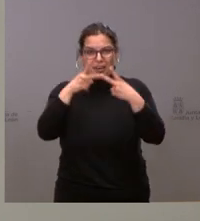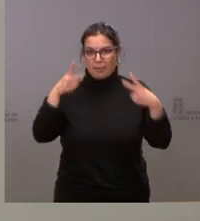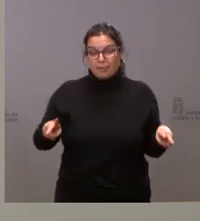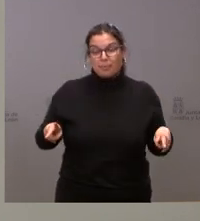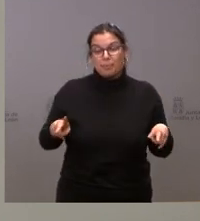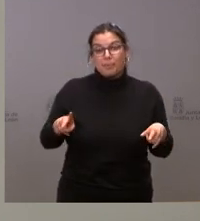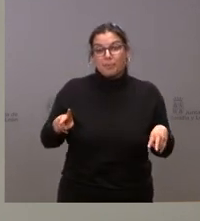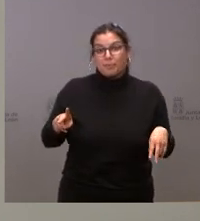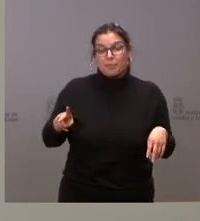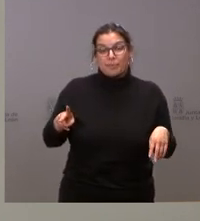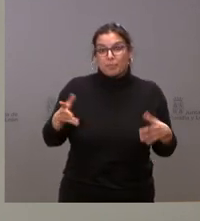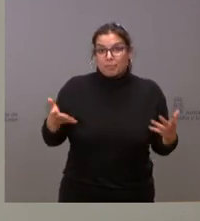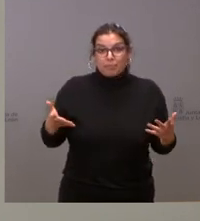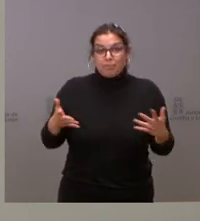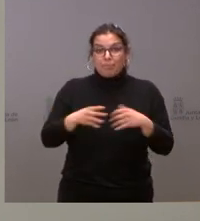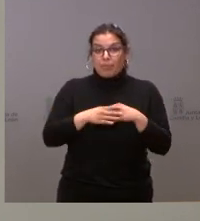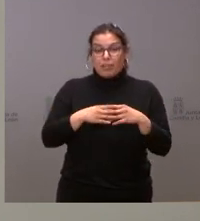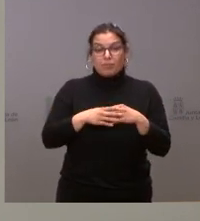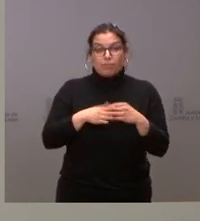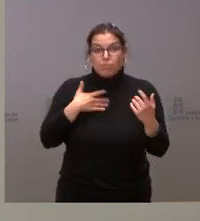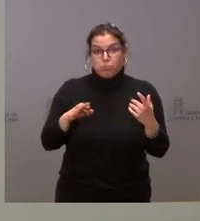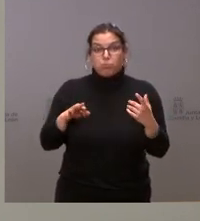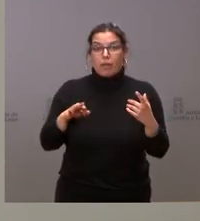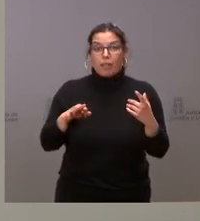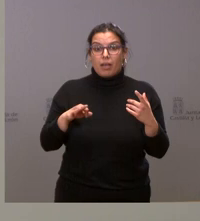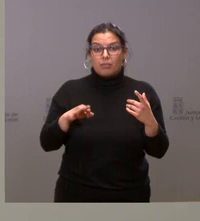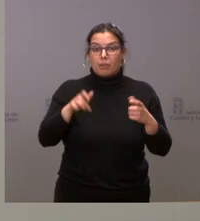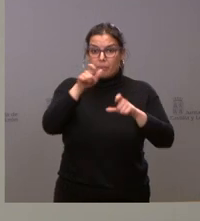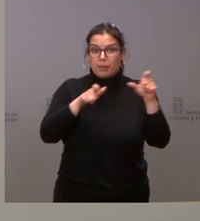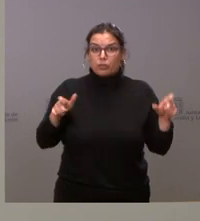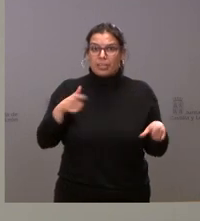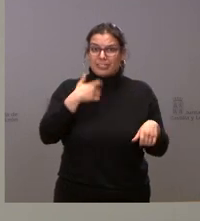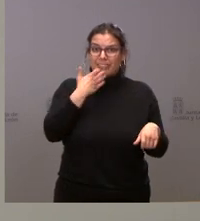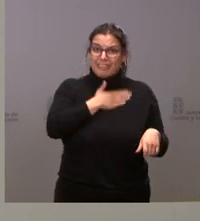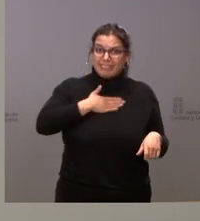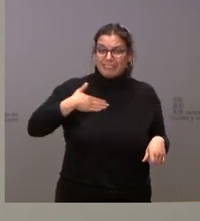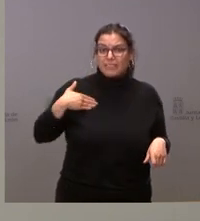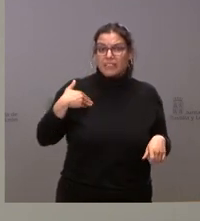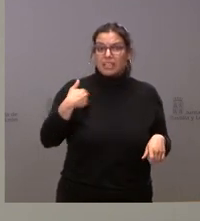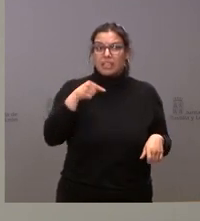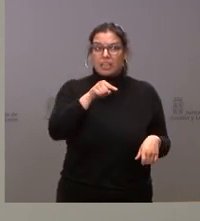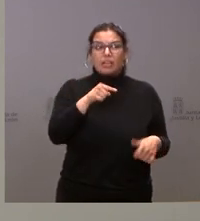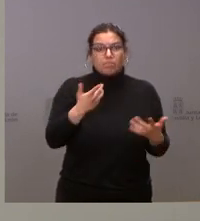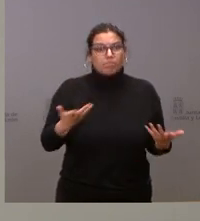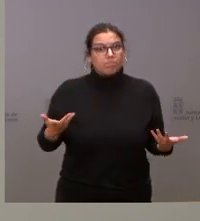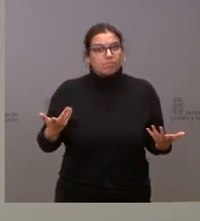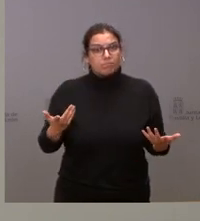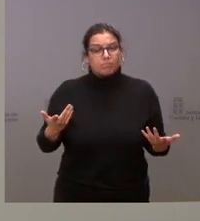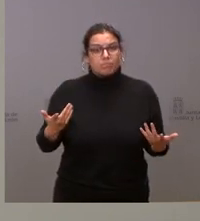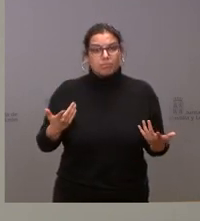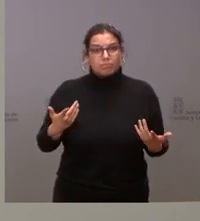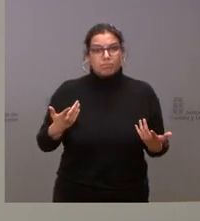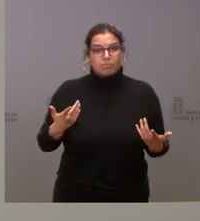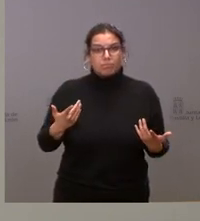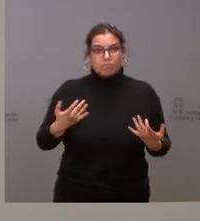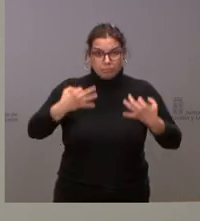totalmente compatible el ejercicio del derecho de aquellas personas que puedan querer ser